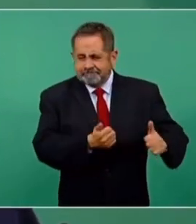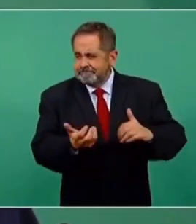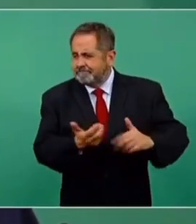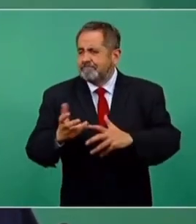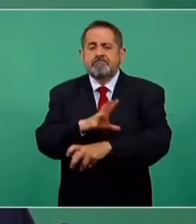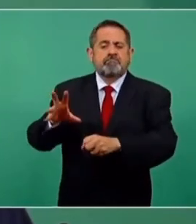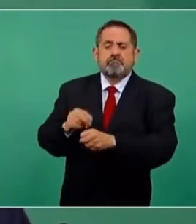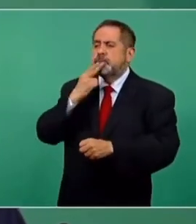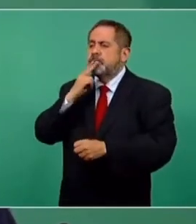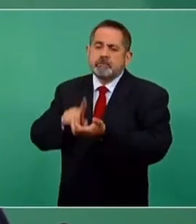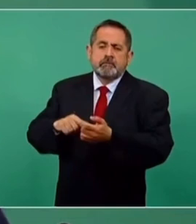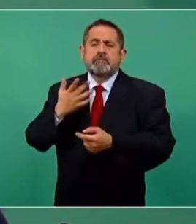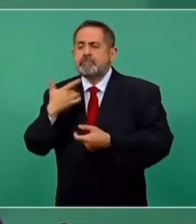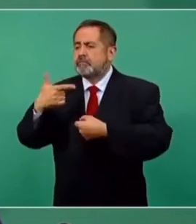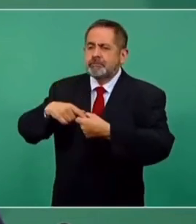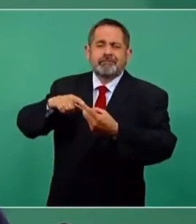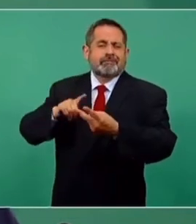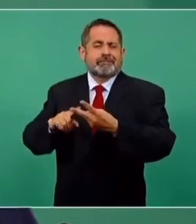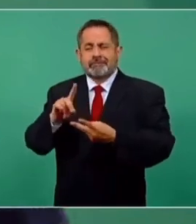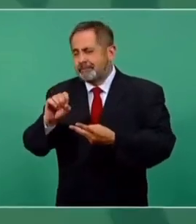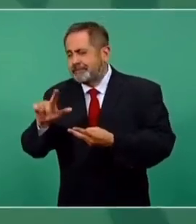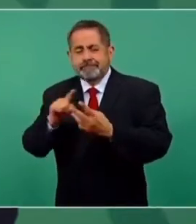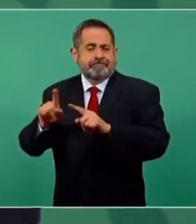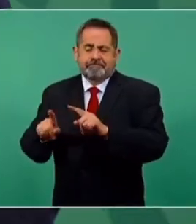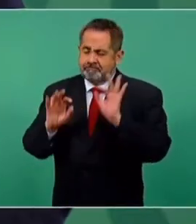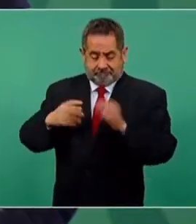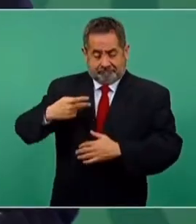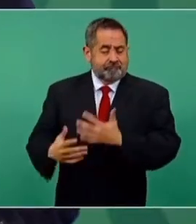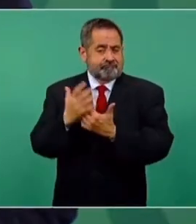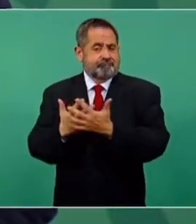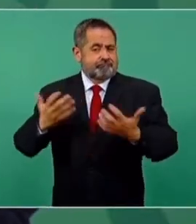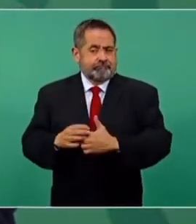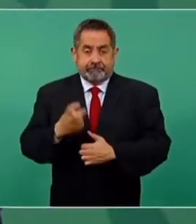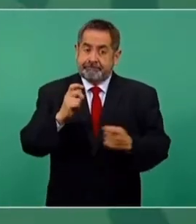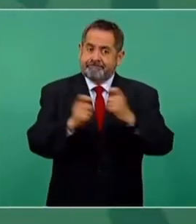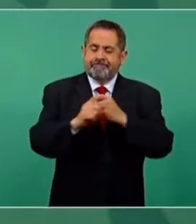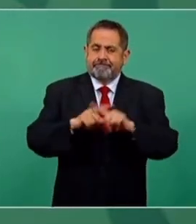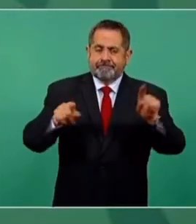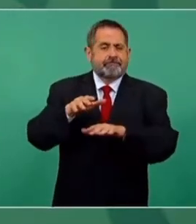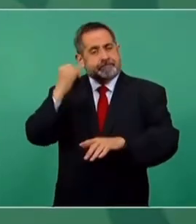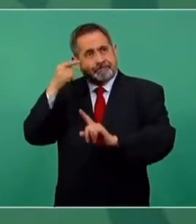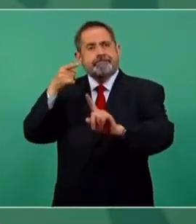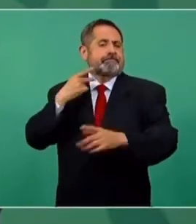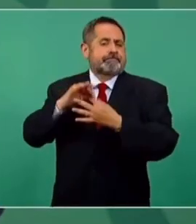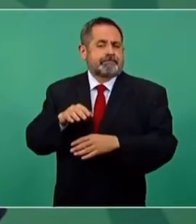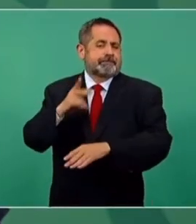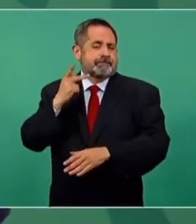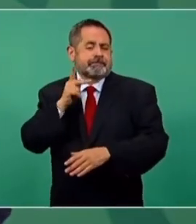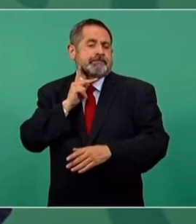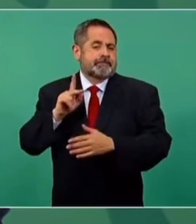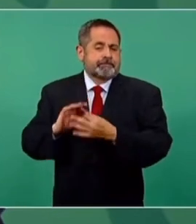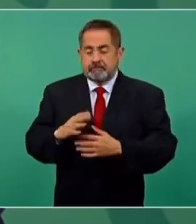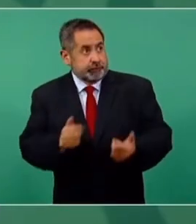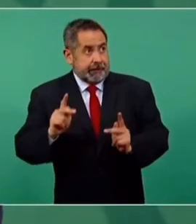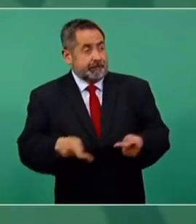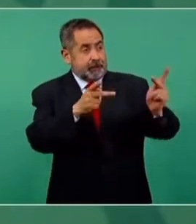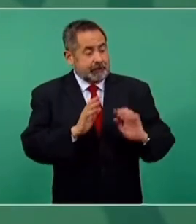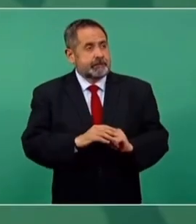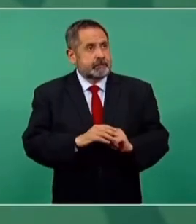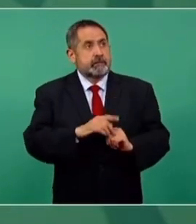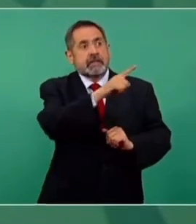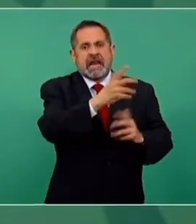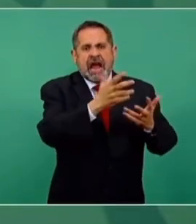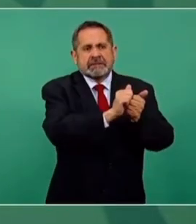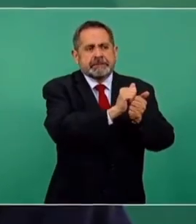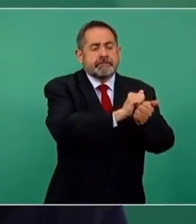nuestros combustibles. Es un giro, un cambio muy importante en cuanto a política petrolera y es una muy buena noticia. Ahora